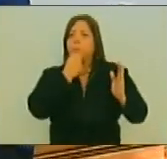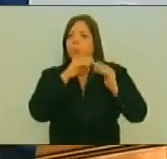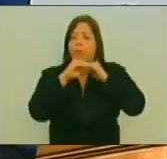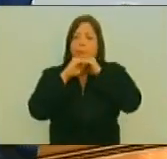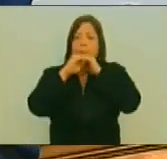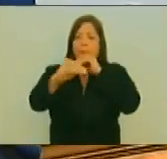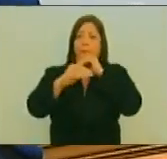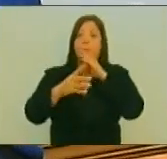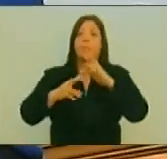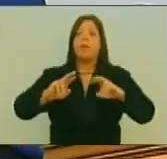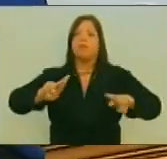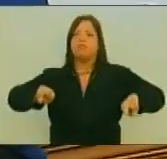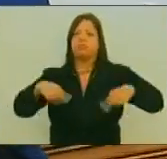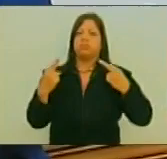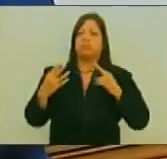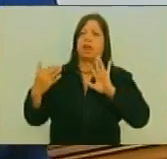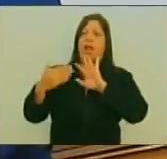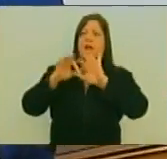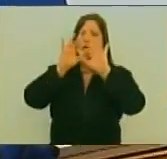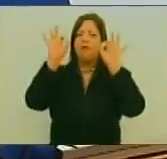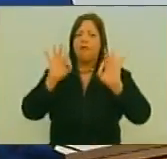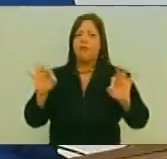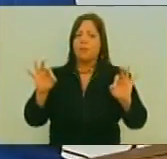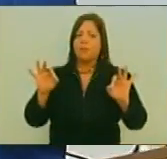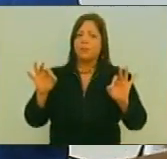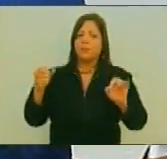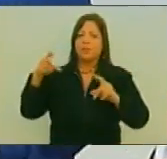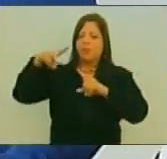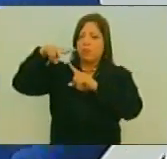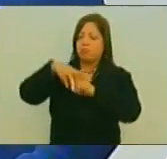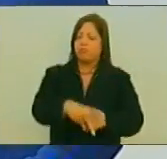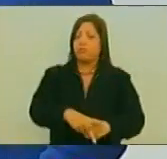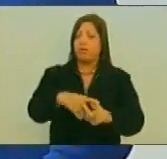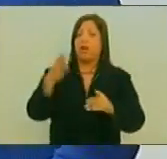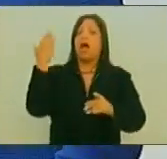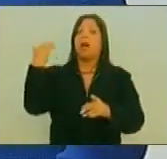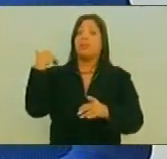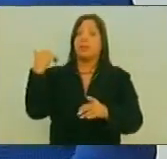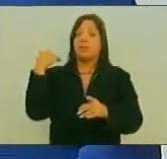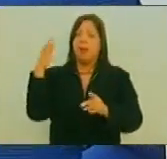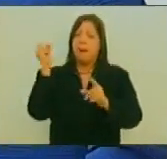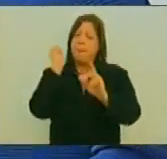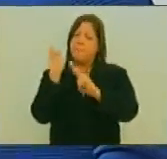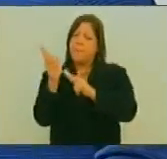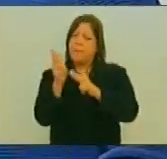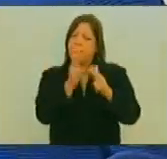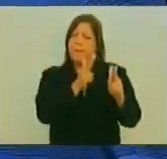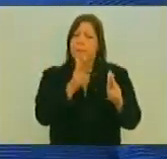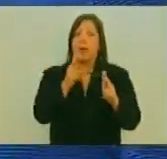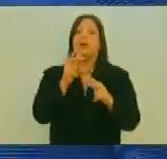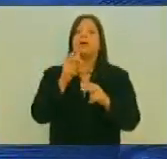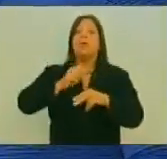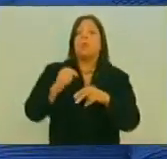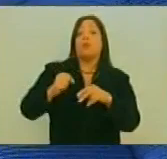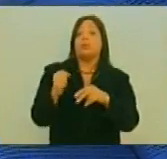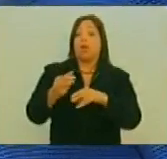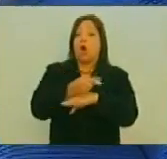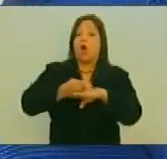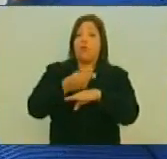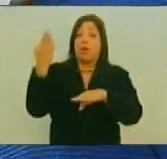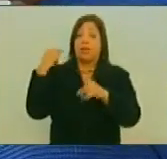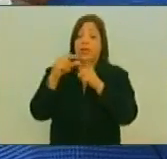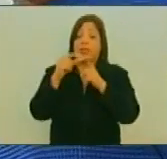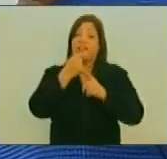simplemente Rebelarse Contra un modelo Que oprimía A nuestro pueblo Fueron asesinados Por los cuerpos Policiales Y por los gobiernos